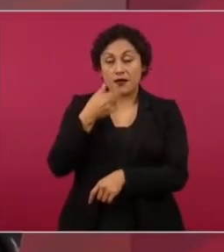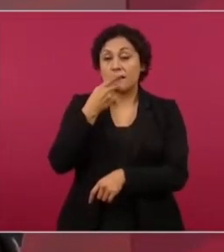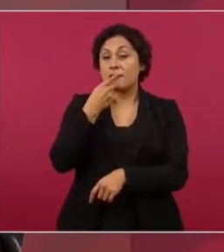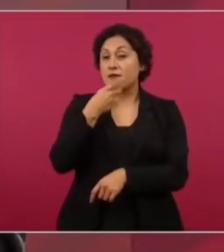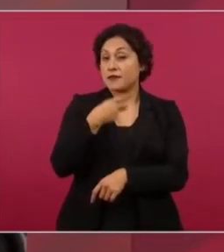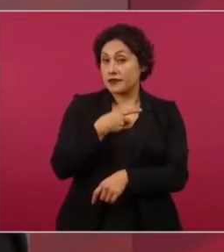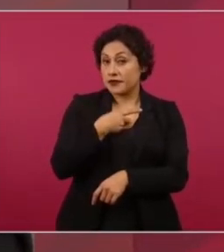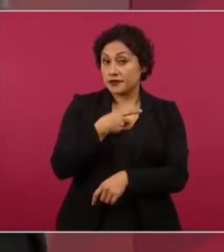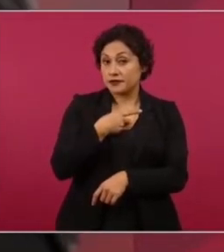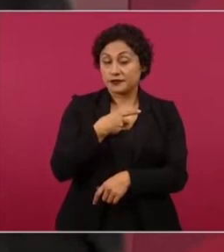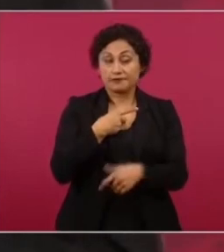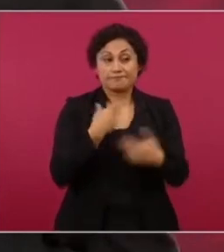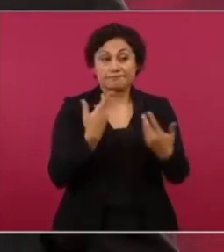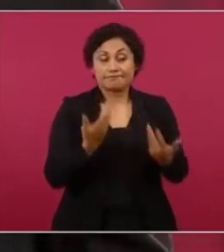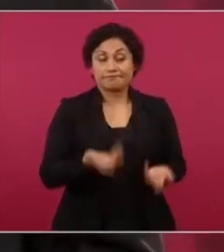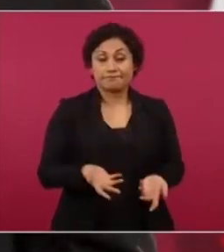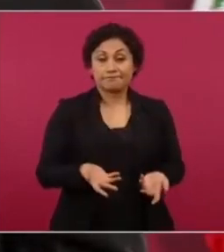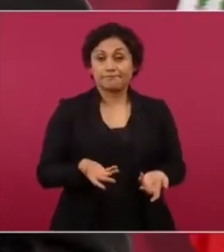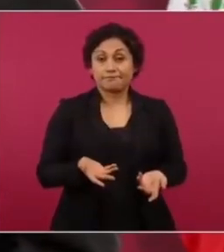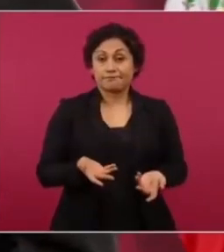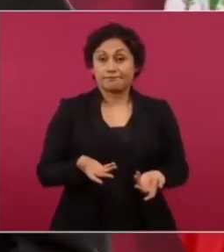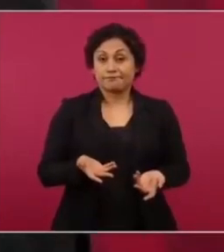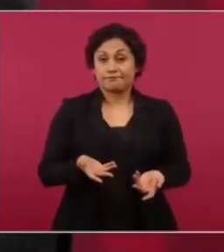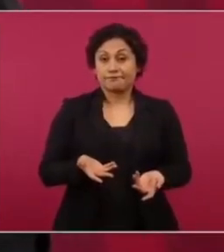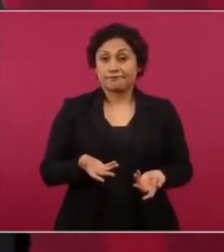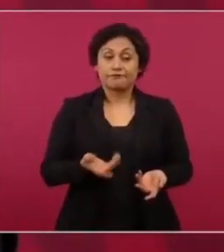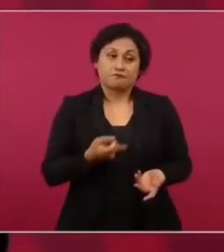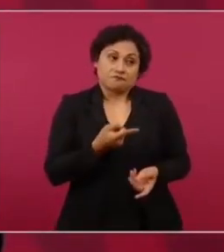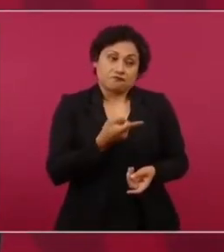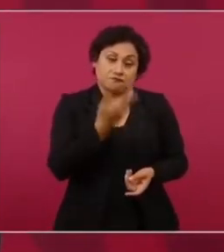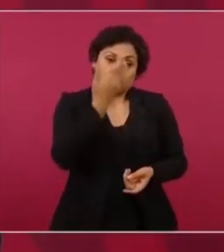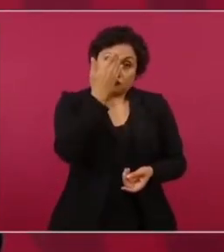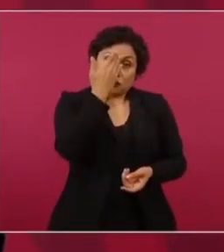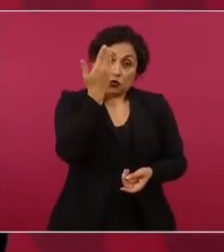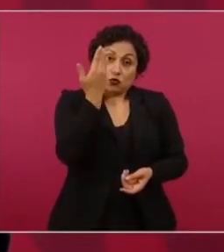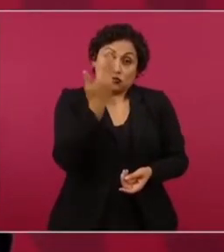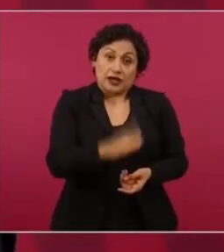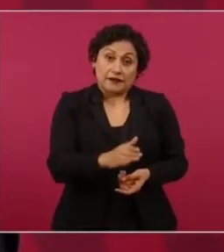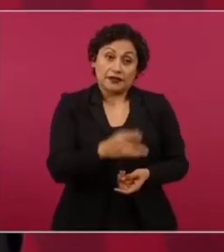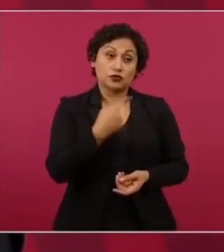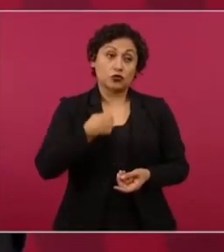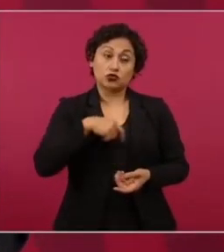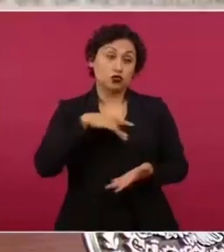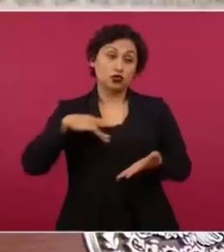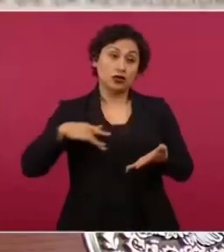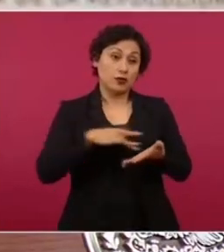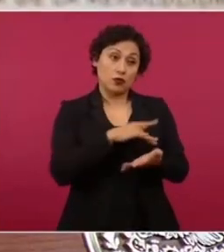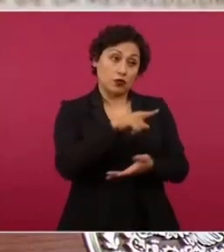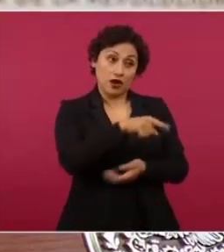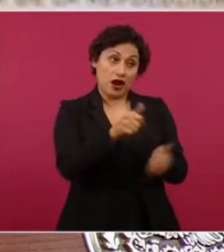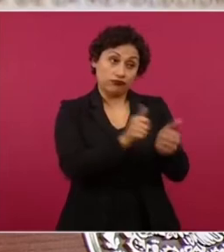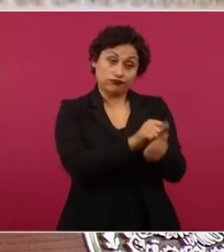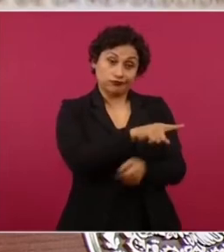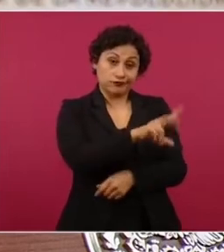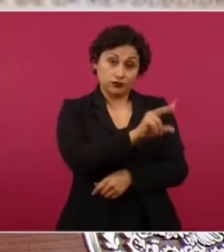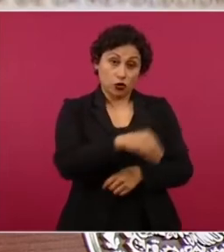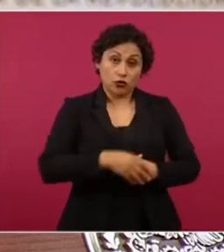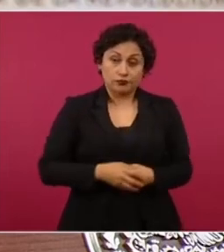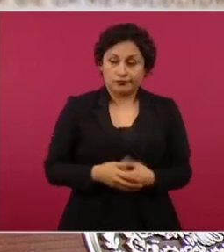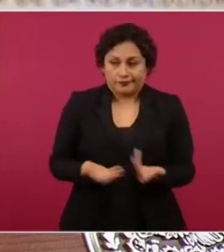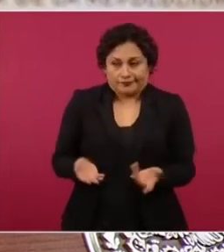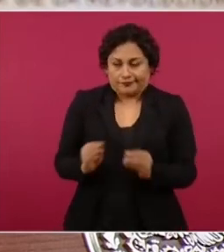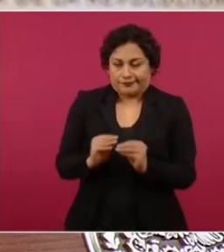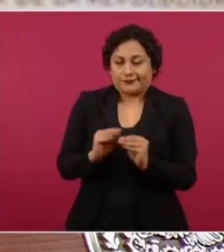pues como sabes no estábamos contigo pues claro claro